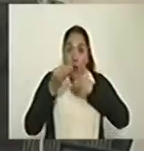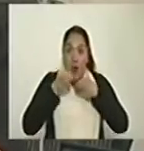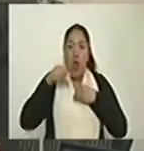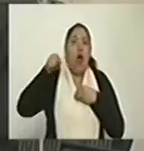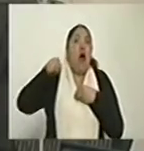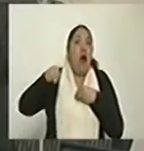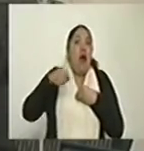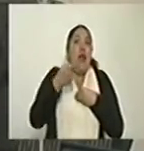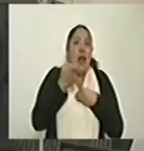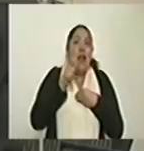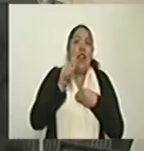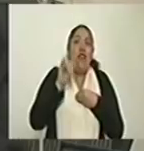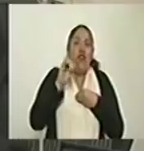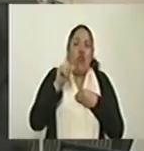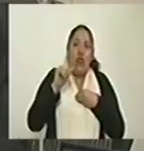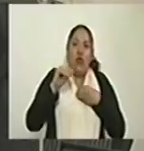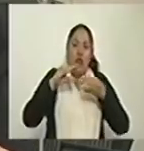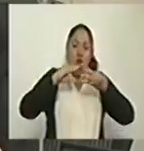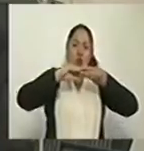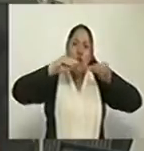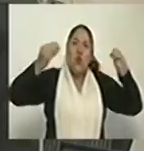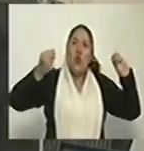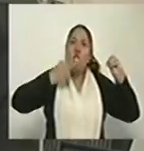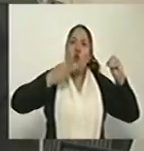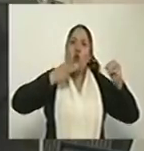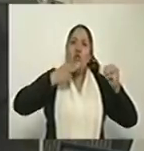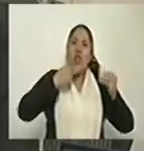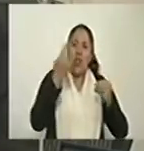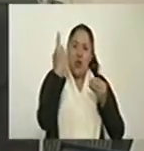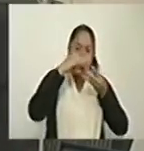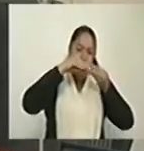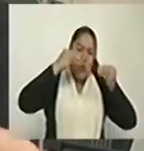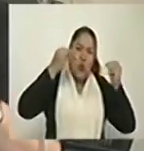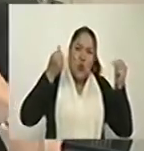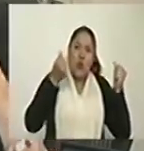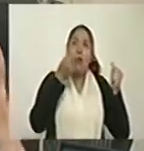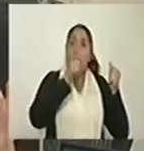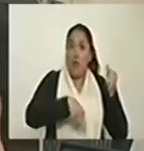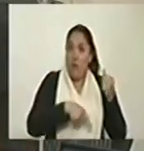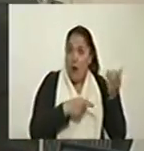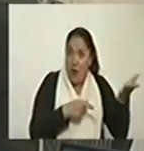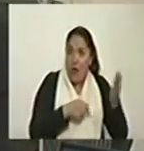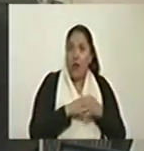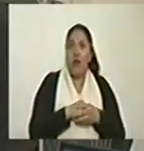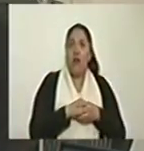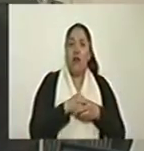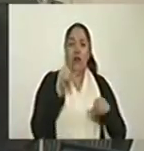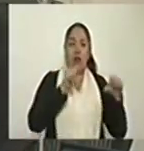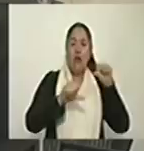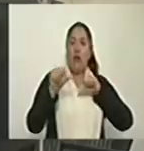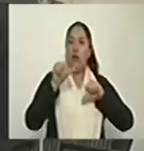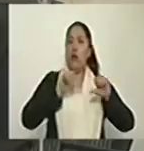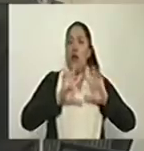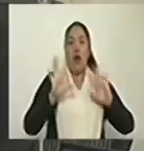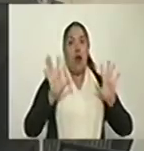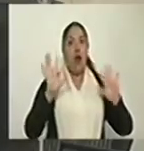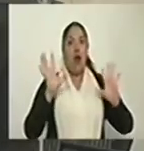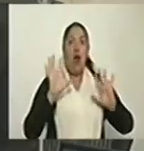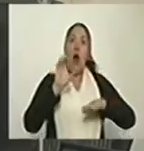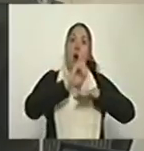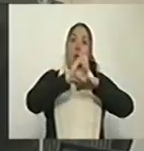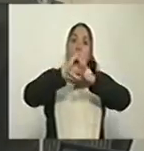Se usa en la caña. Se usa en la palma. Pero había que satanizarlo. Entonces salieron todas las ONGs